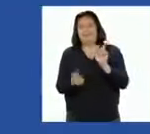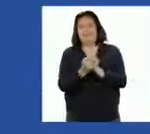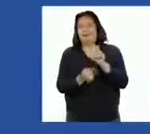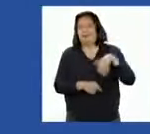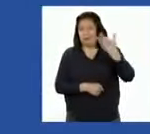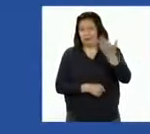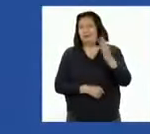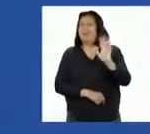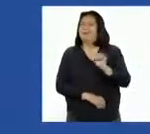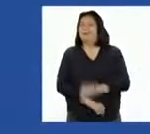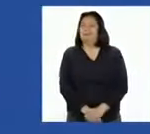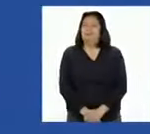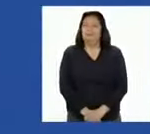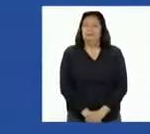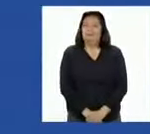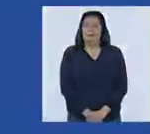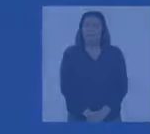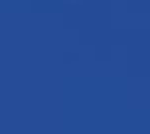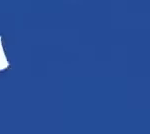próxima.